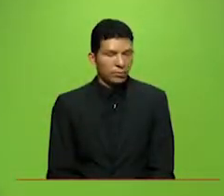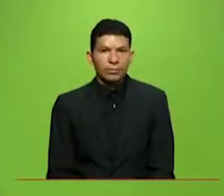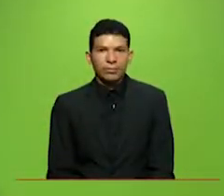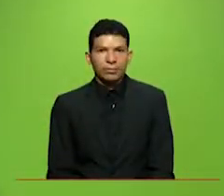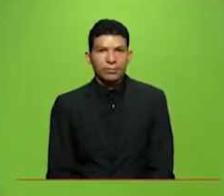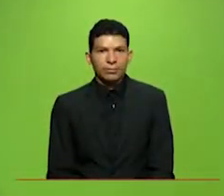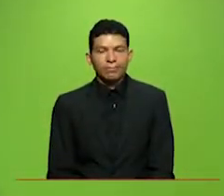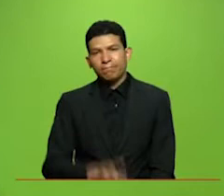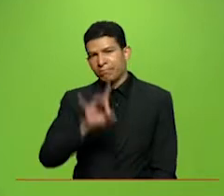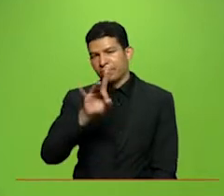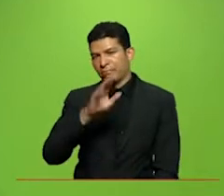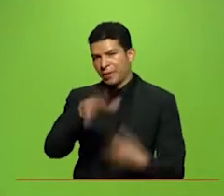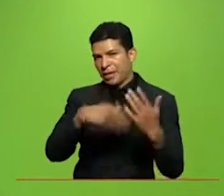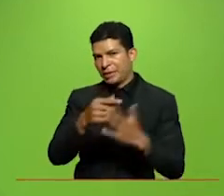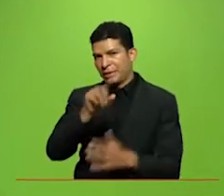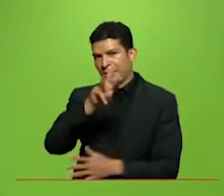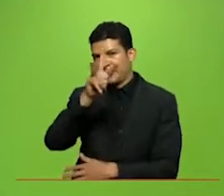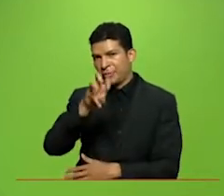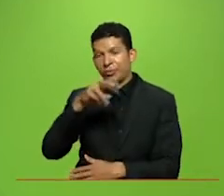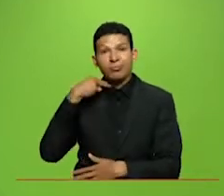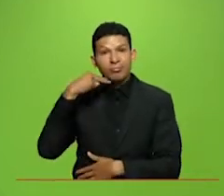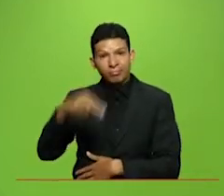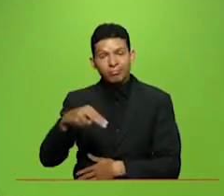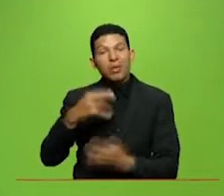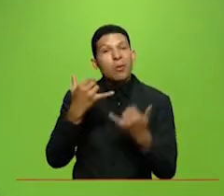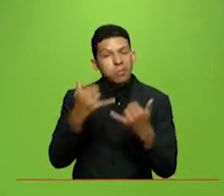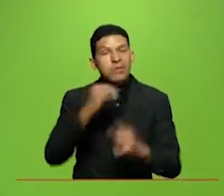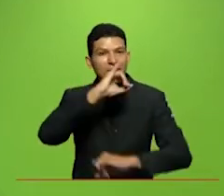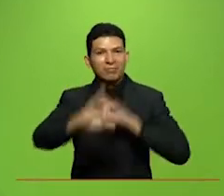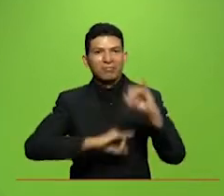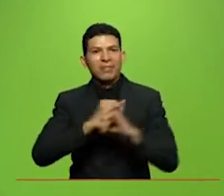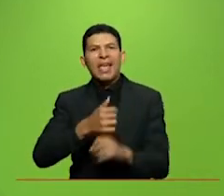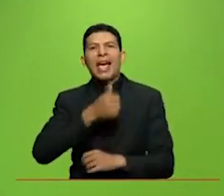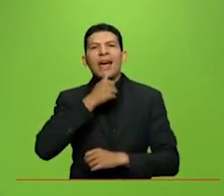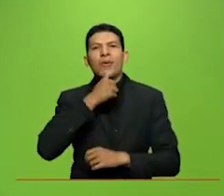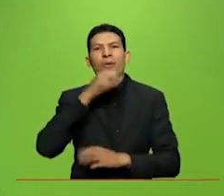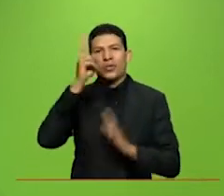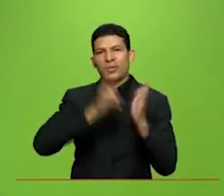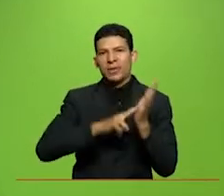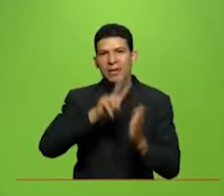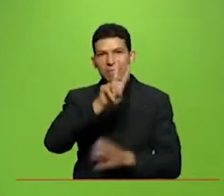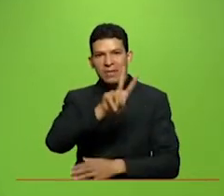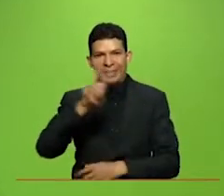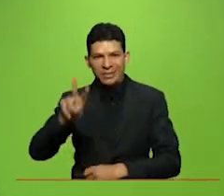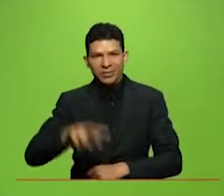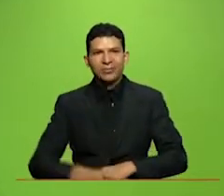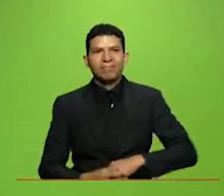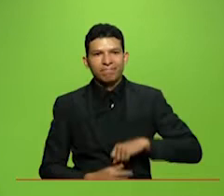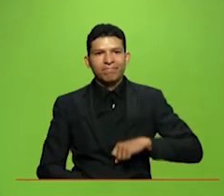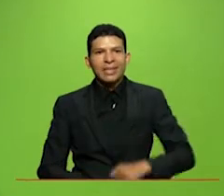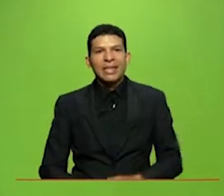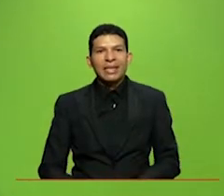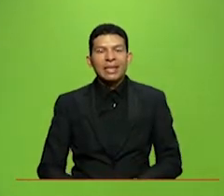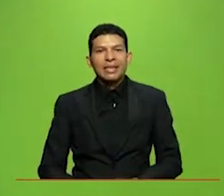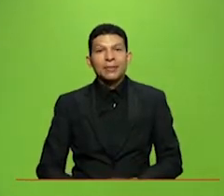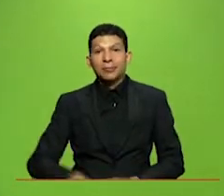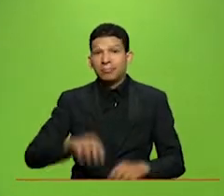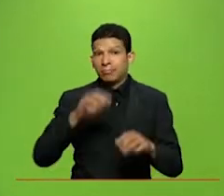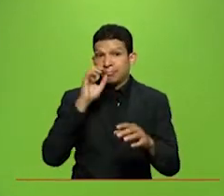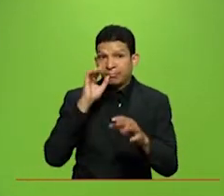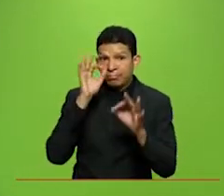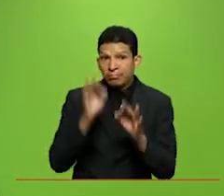del 15 al 18 de noviembre se llevará a cabo el evento internacional agua 2022 para conocer justamente la